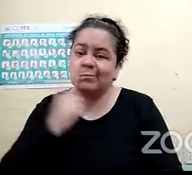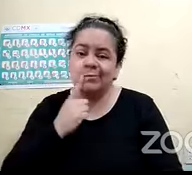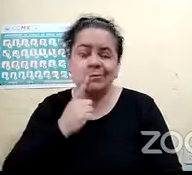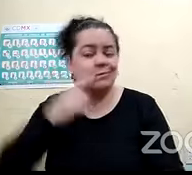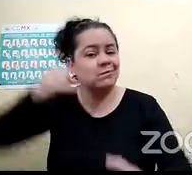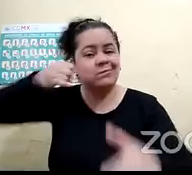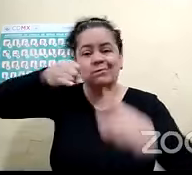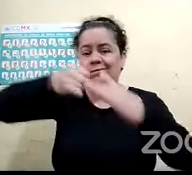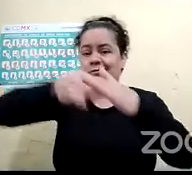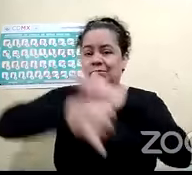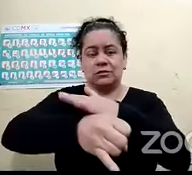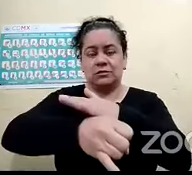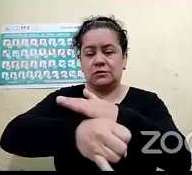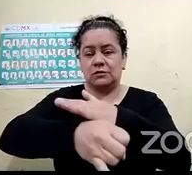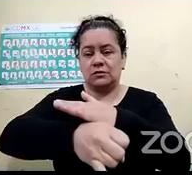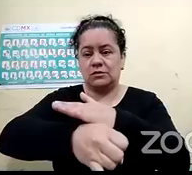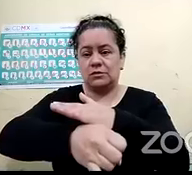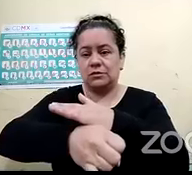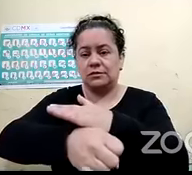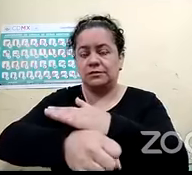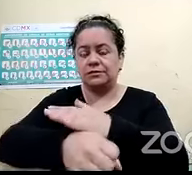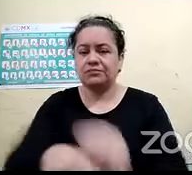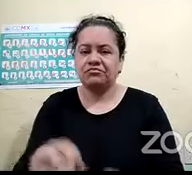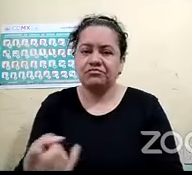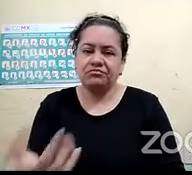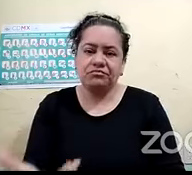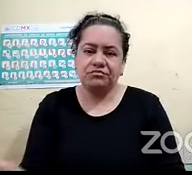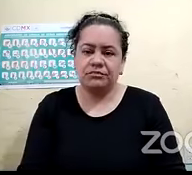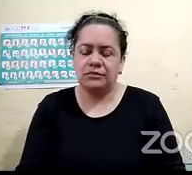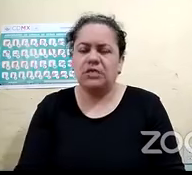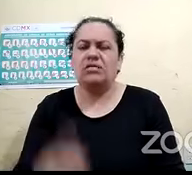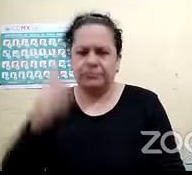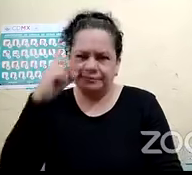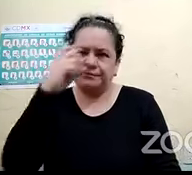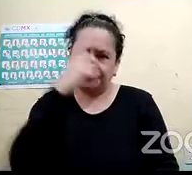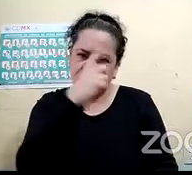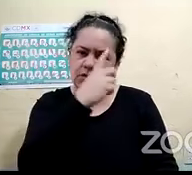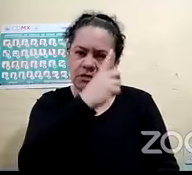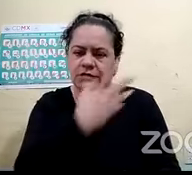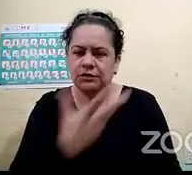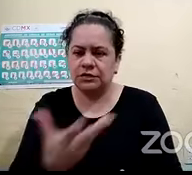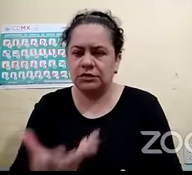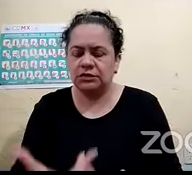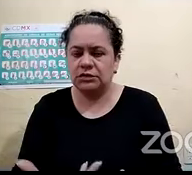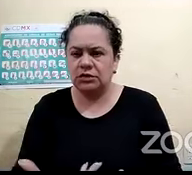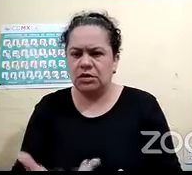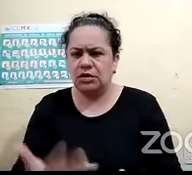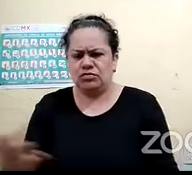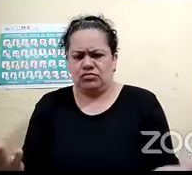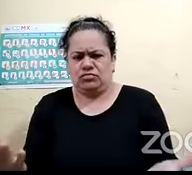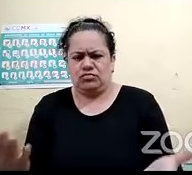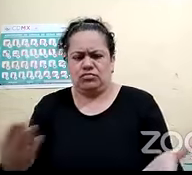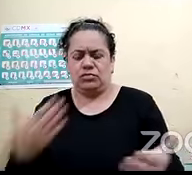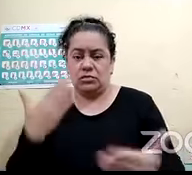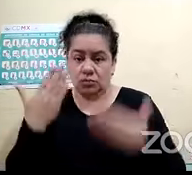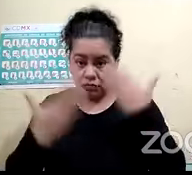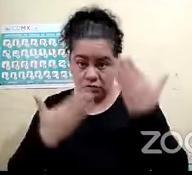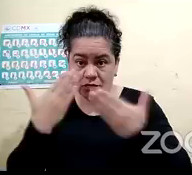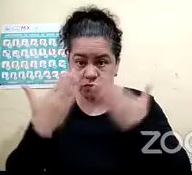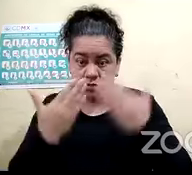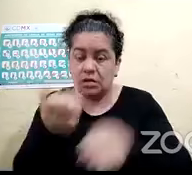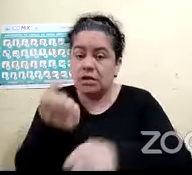Pues, bueno, tuve a grandes rasgos muchas dificultades porque yo me encontraba estudiando en la secundaria.